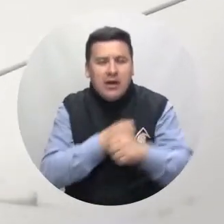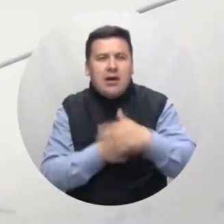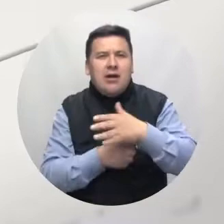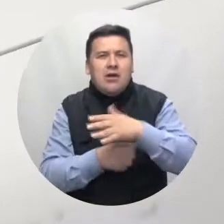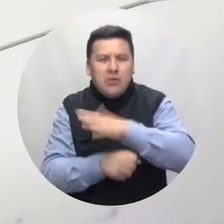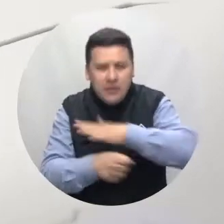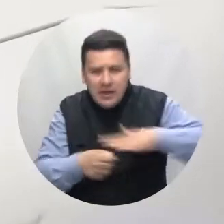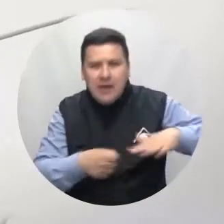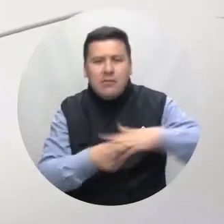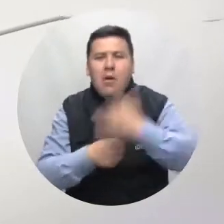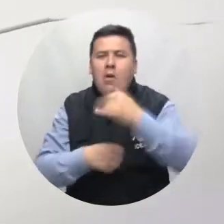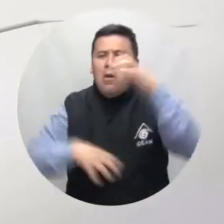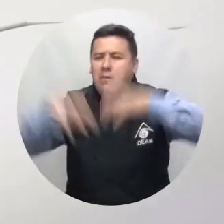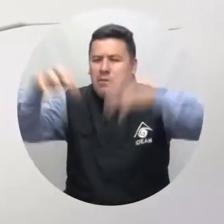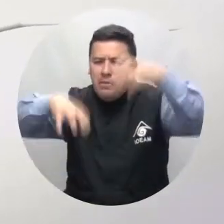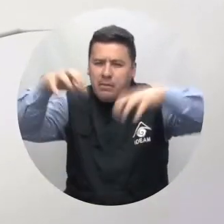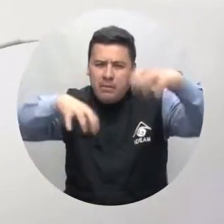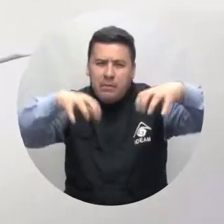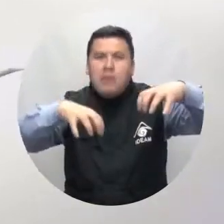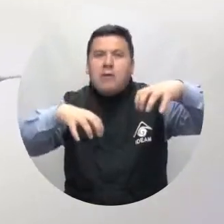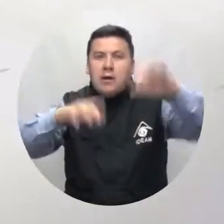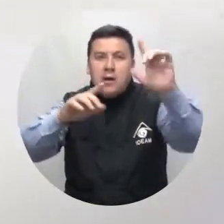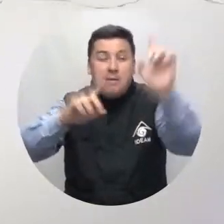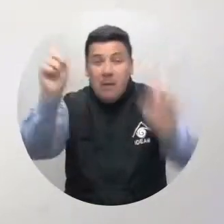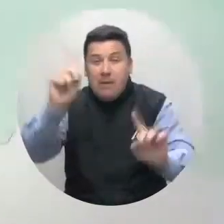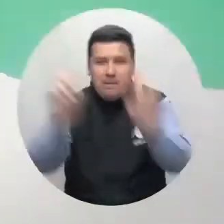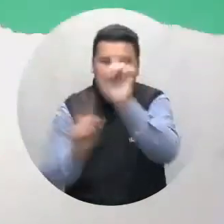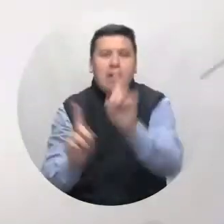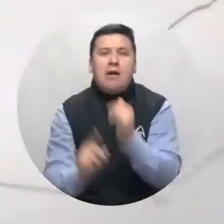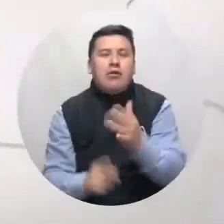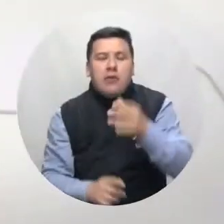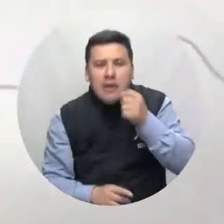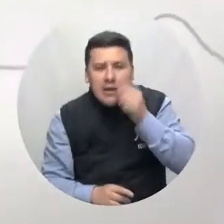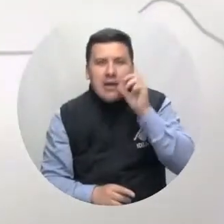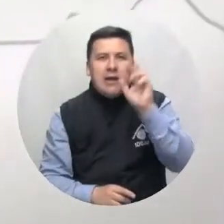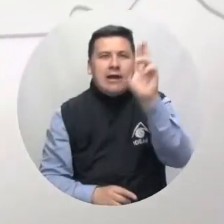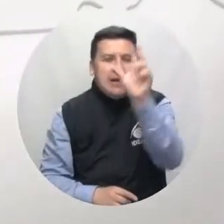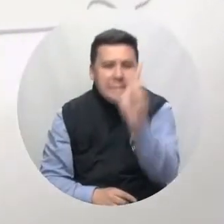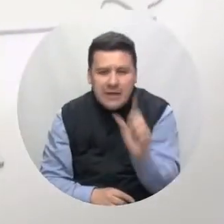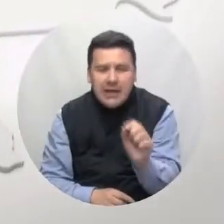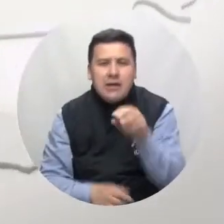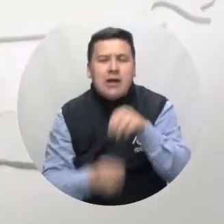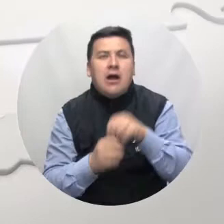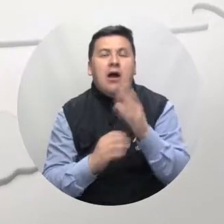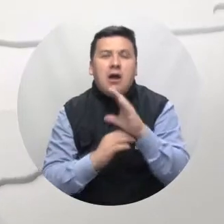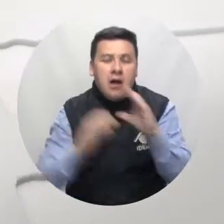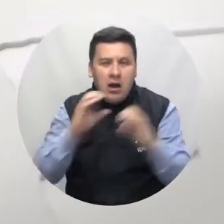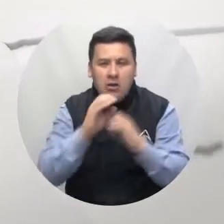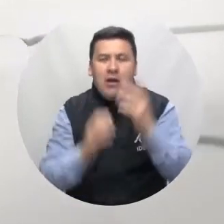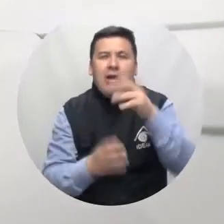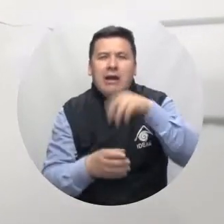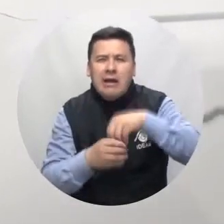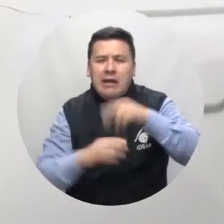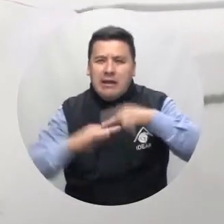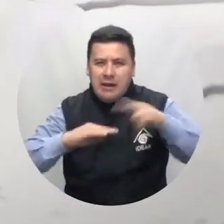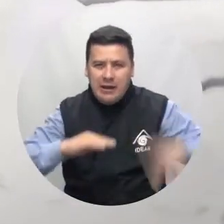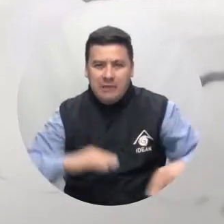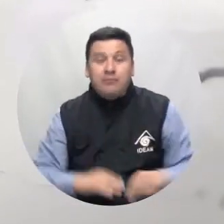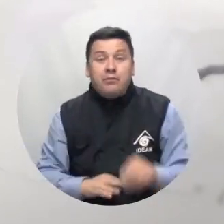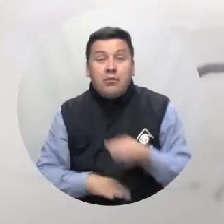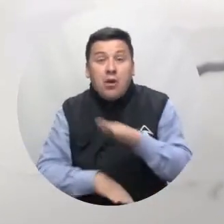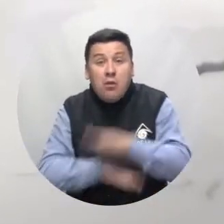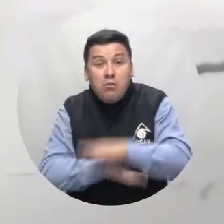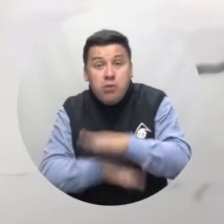Cundinamarca. Caerán lluvias quizás acompañadas de rayos en Caldas, Rizaralda, montañas de Cauca y Nariño. Tarde